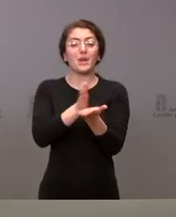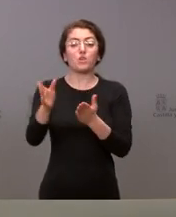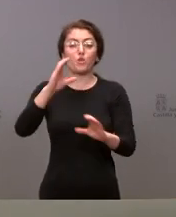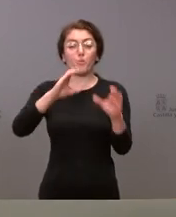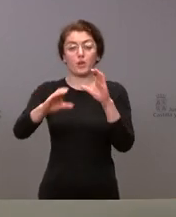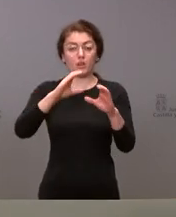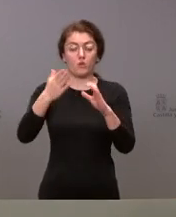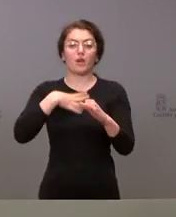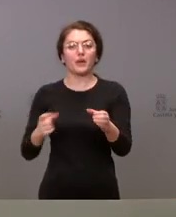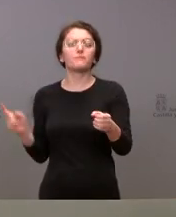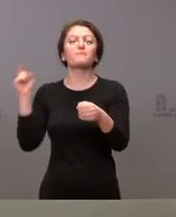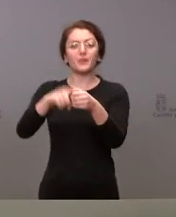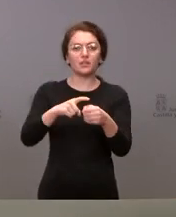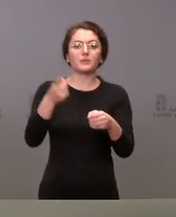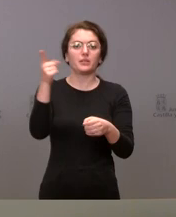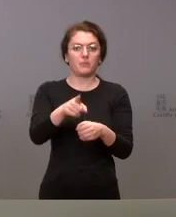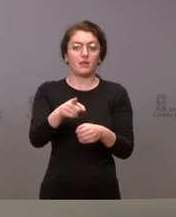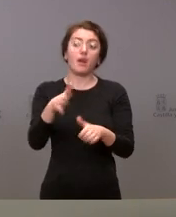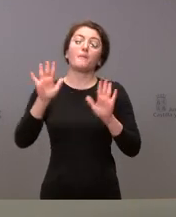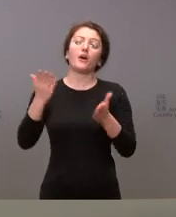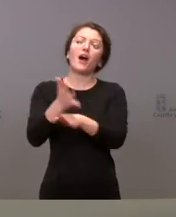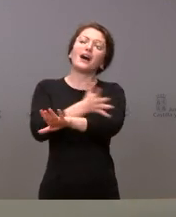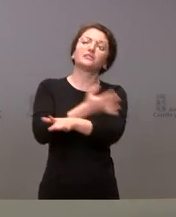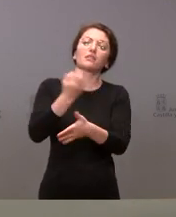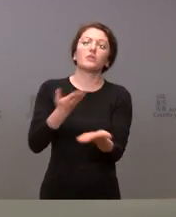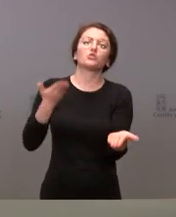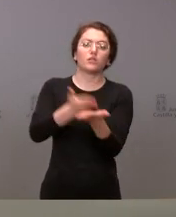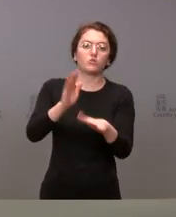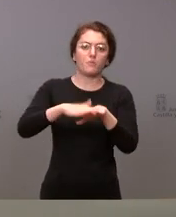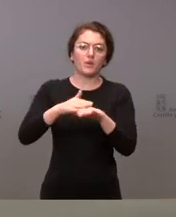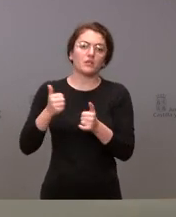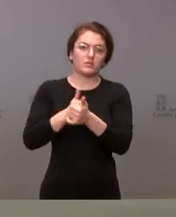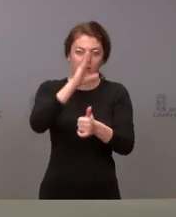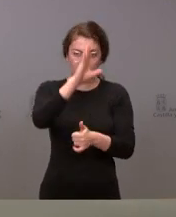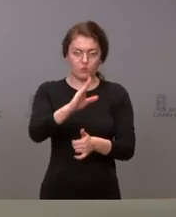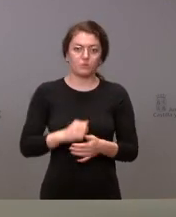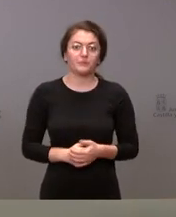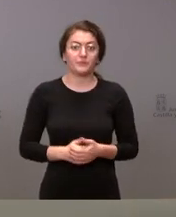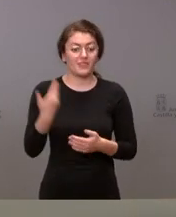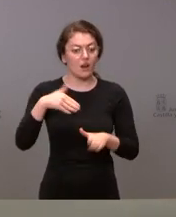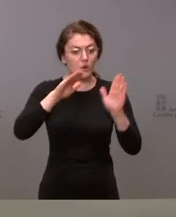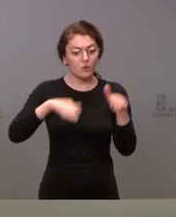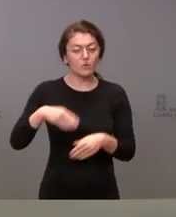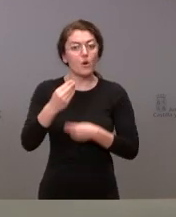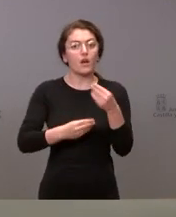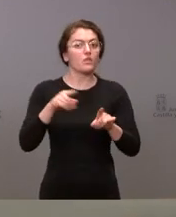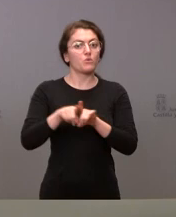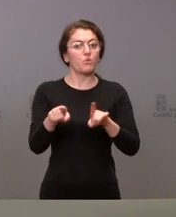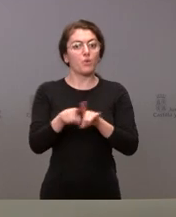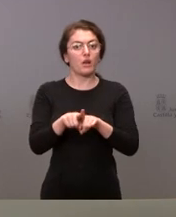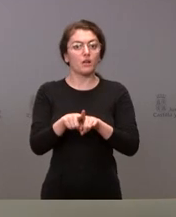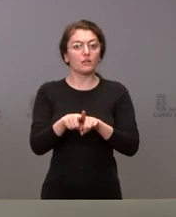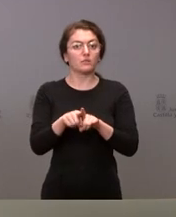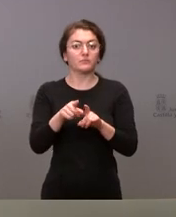vayan a cursar esa solitud para poder hacer el seguimiento en directo. Y, por último, hacer una pequeña mención